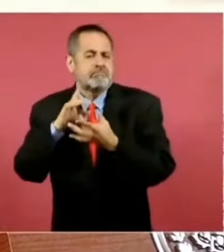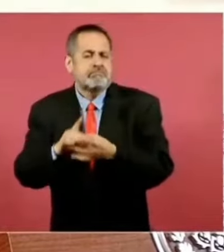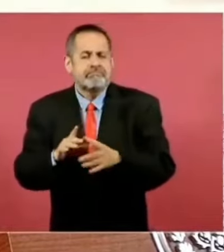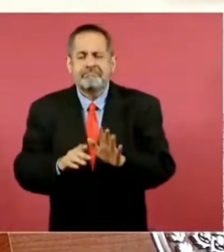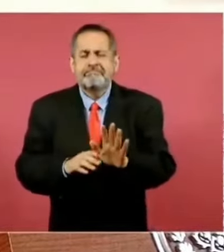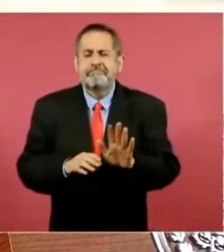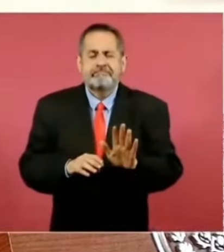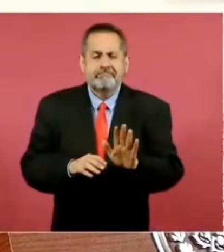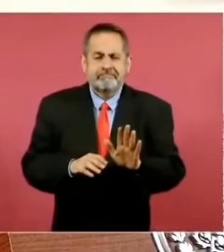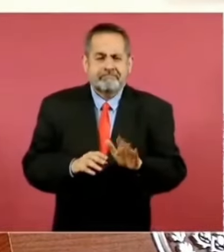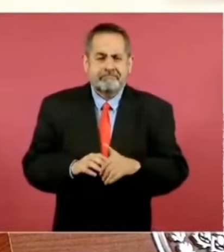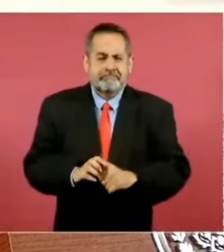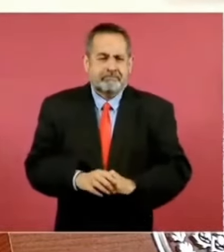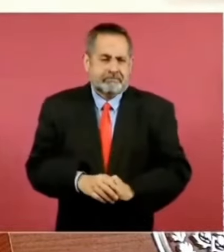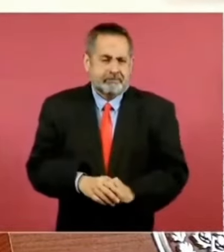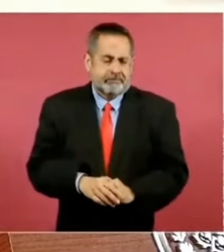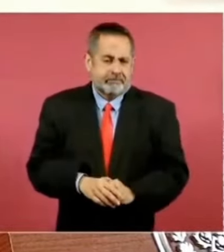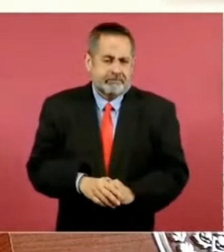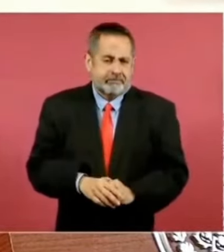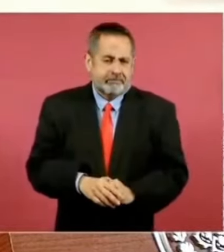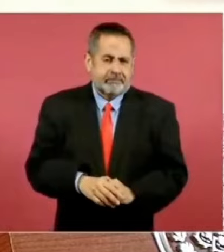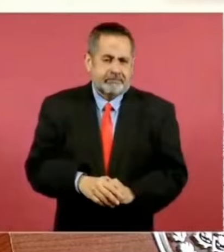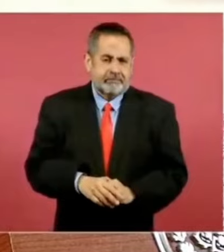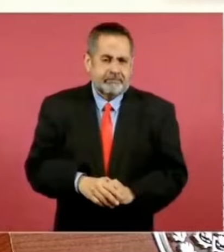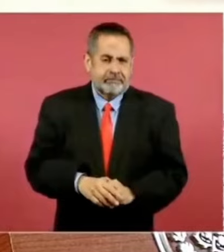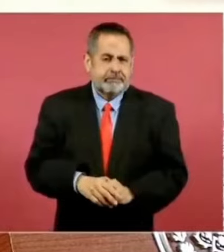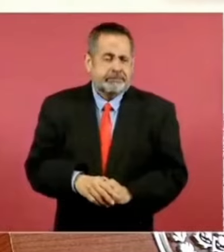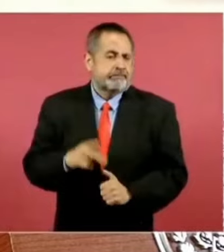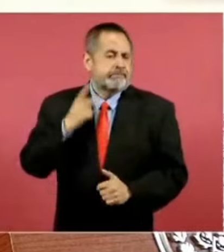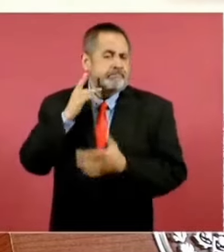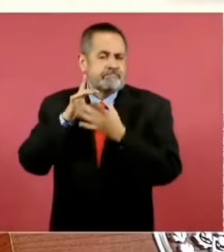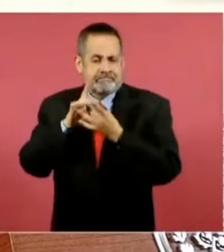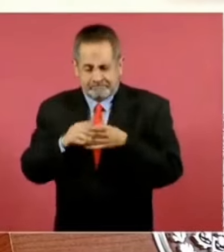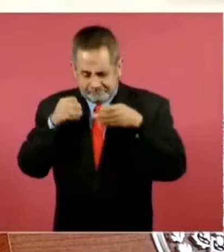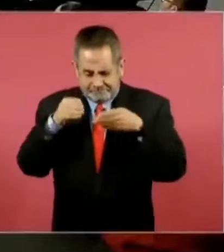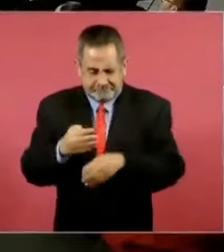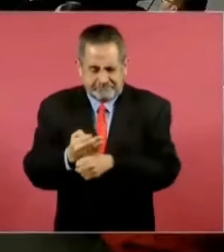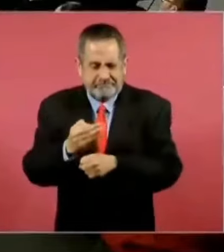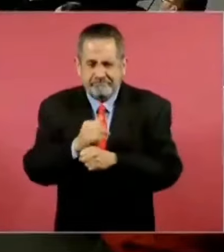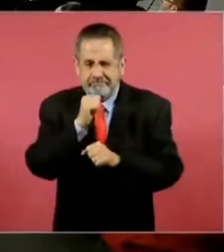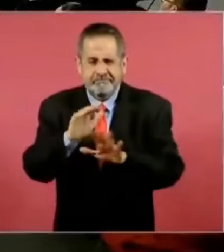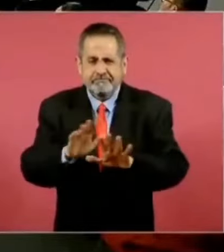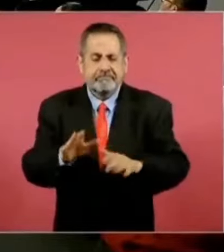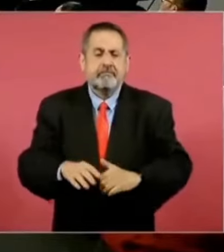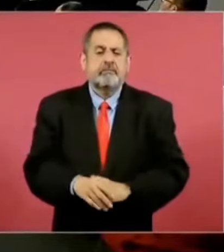contemporánea. ¿Cuánto lo publica,